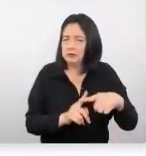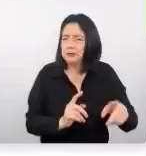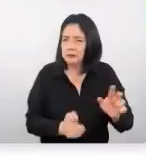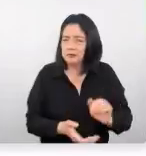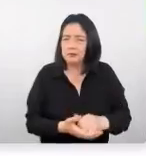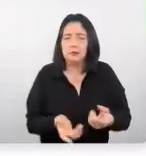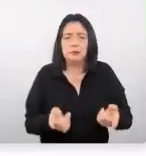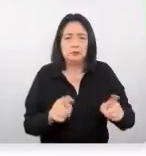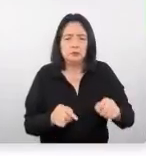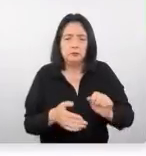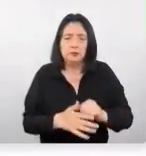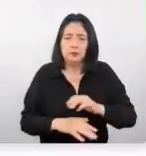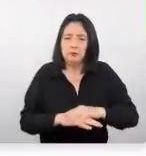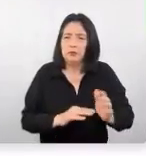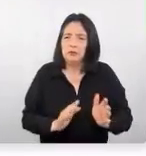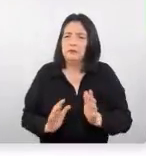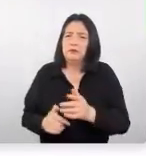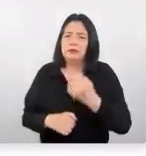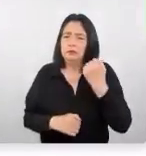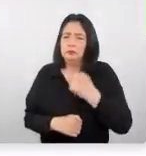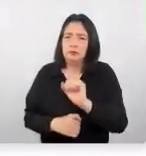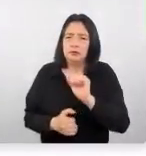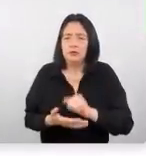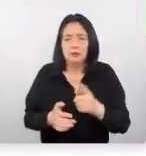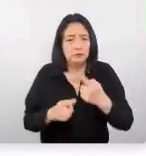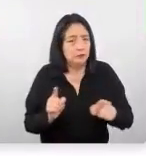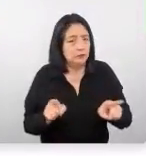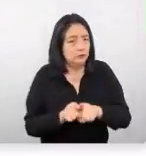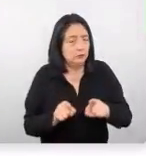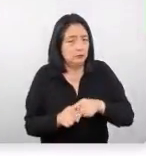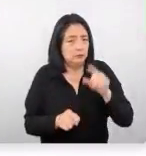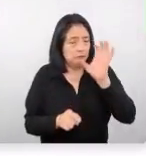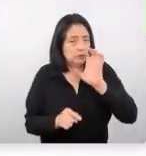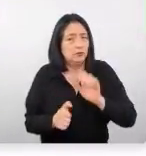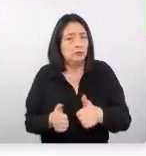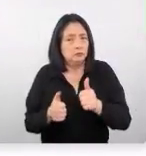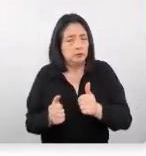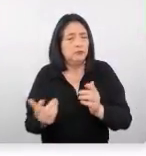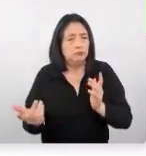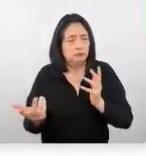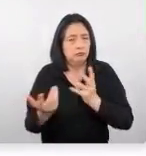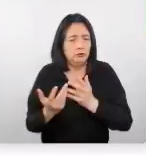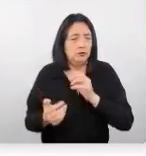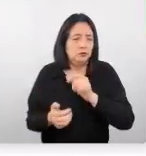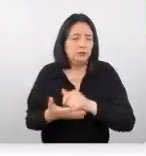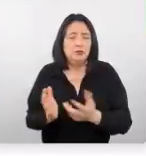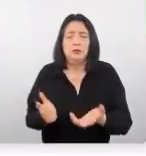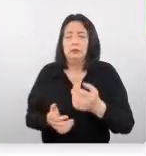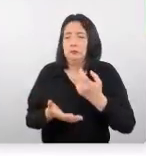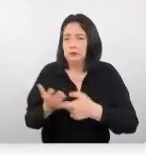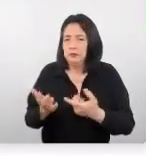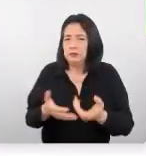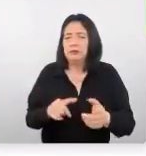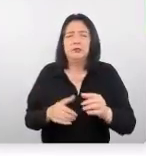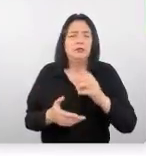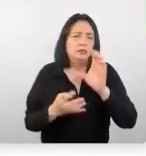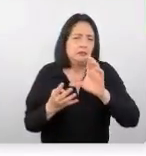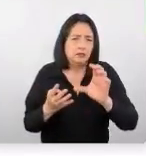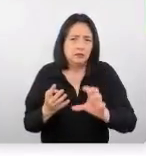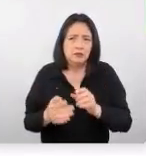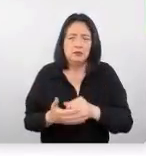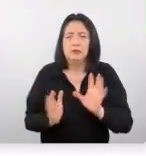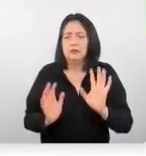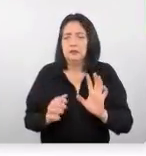de poder planificar pero buscan también esa buena relación calidad precio la durabilidad las características que se